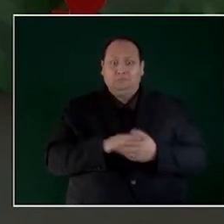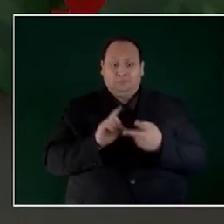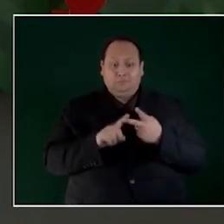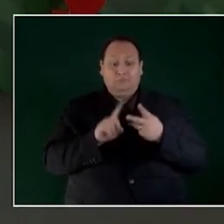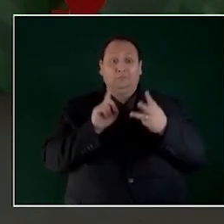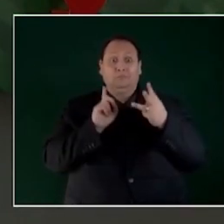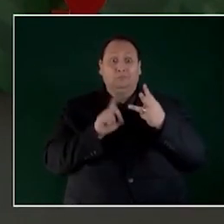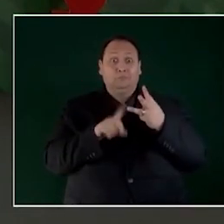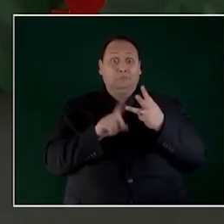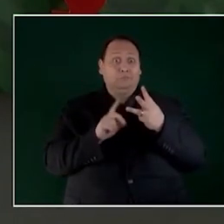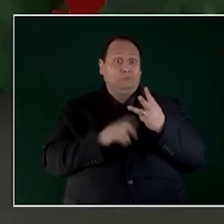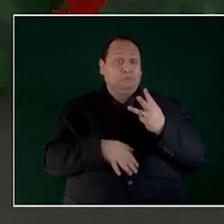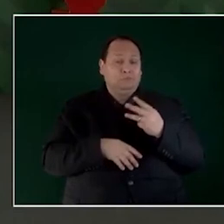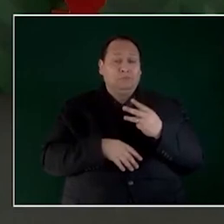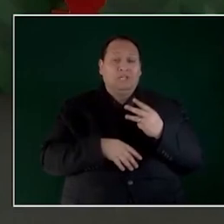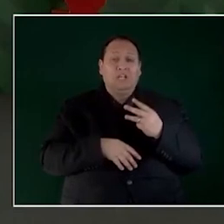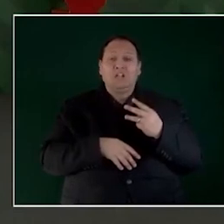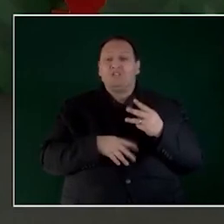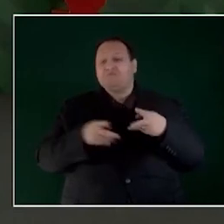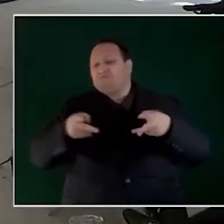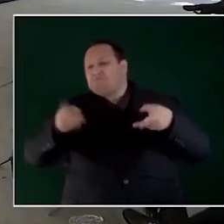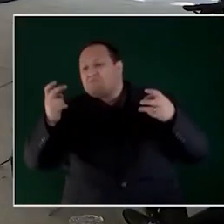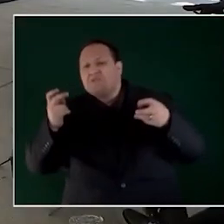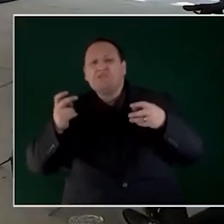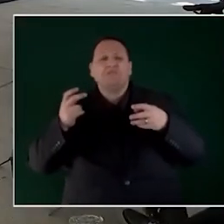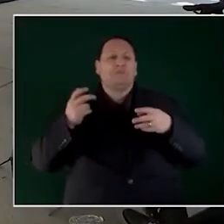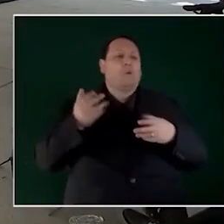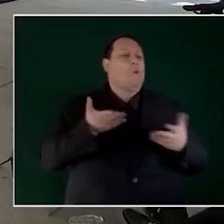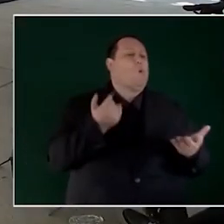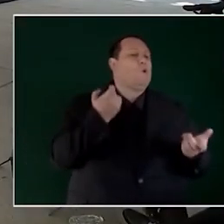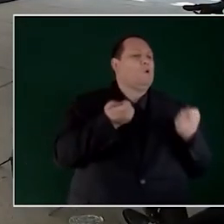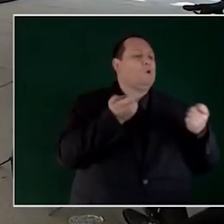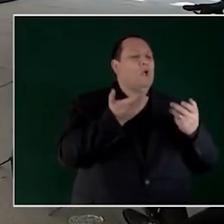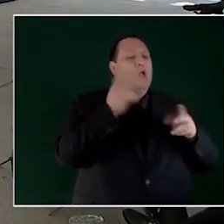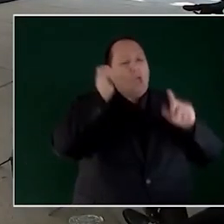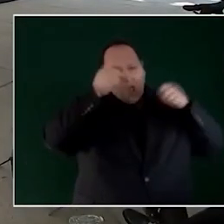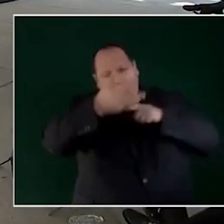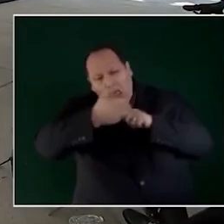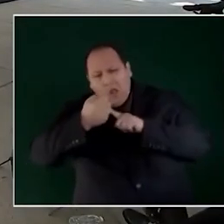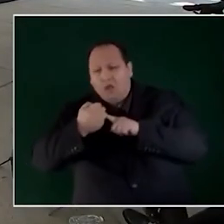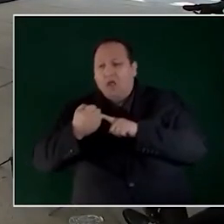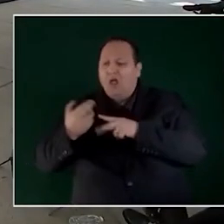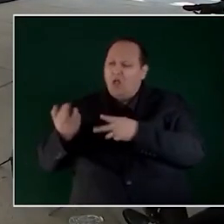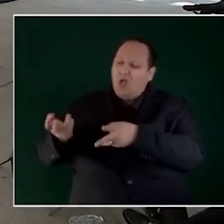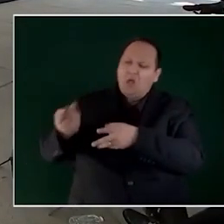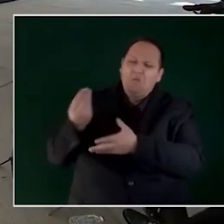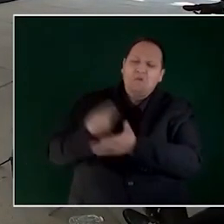Tercer lugar. Delincuencia. Robos, extorsiones, secuestros, fraudes.